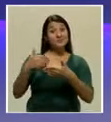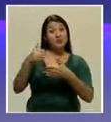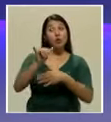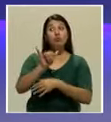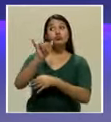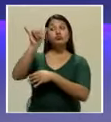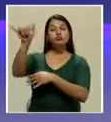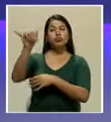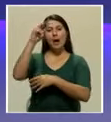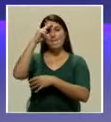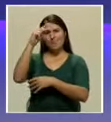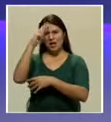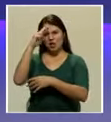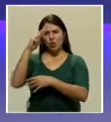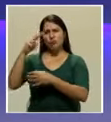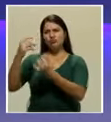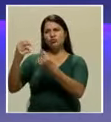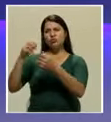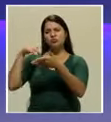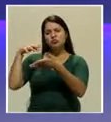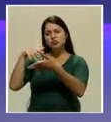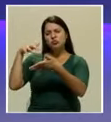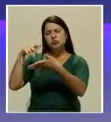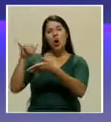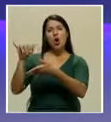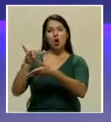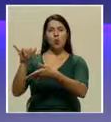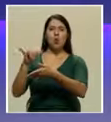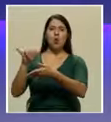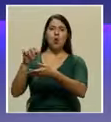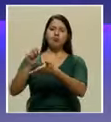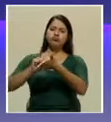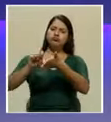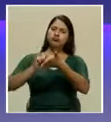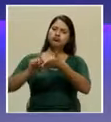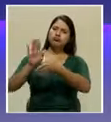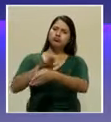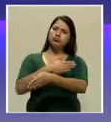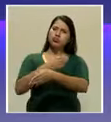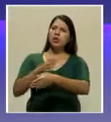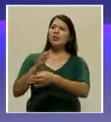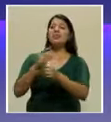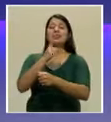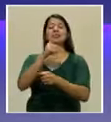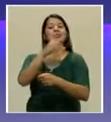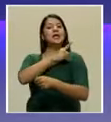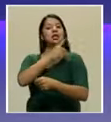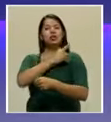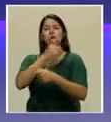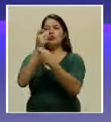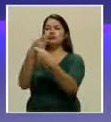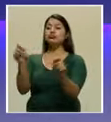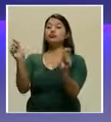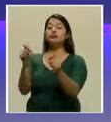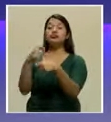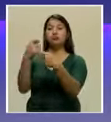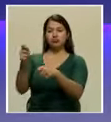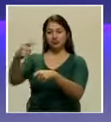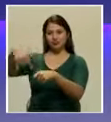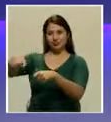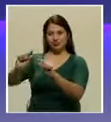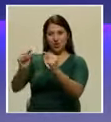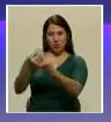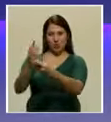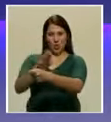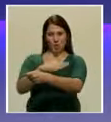como compositor y director de orquesta. Regresó a Costa Rica en aquella Costa Rica tan